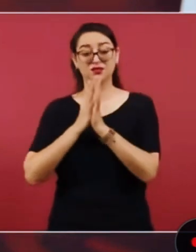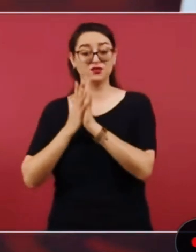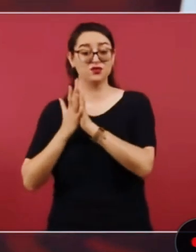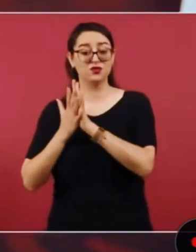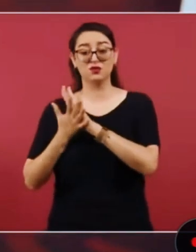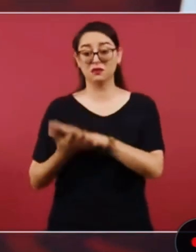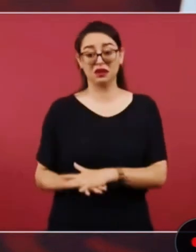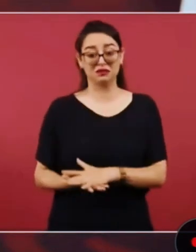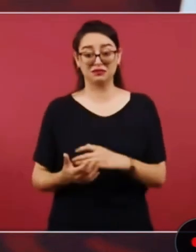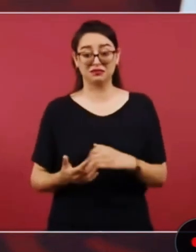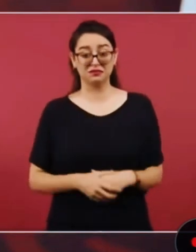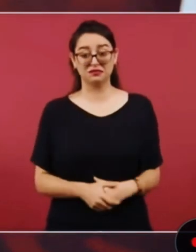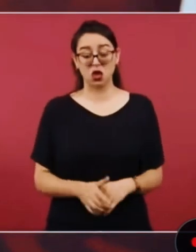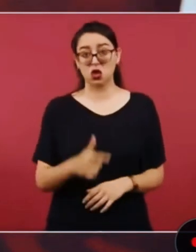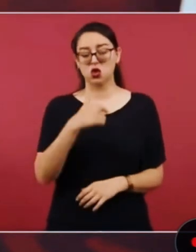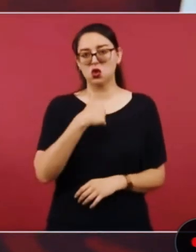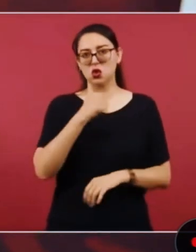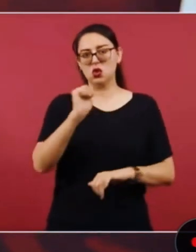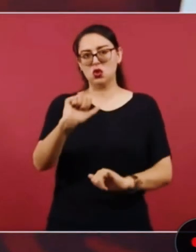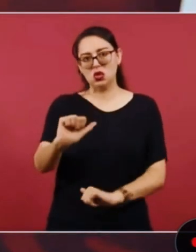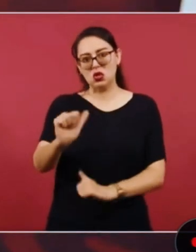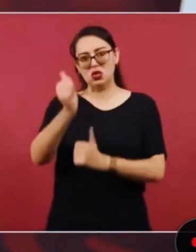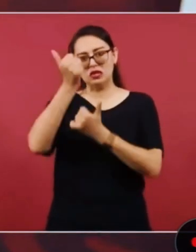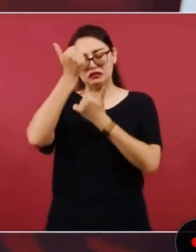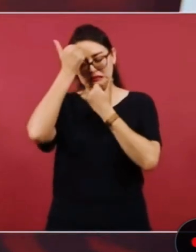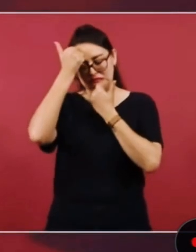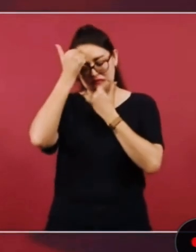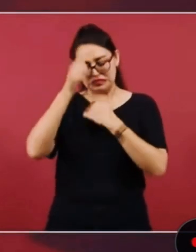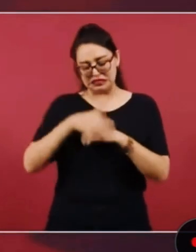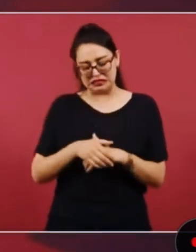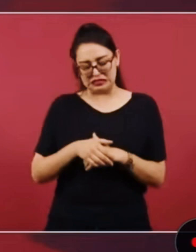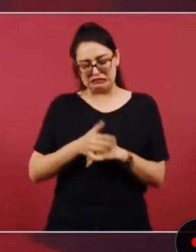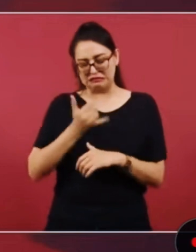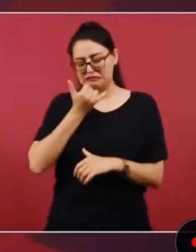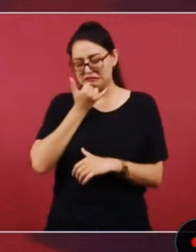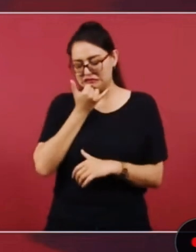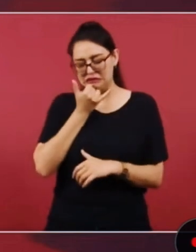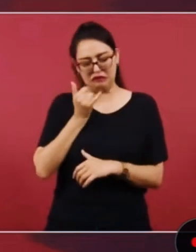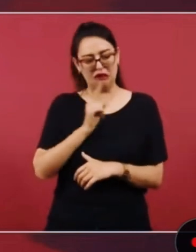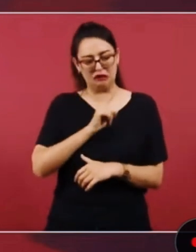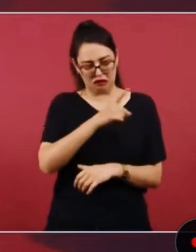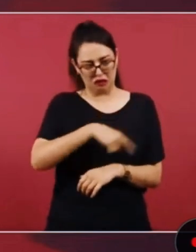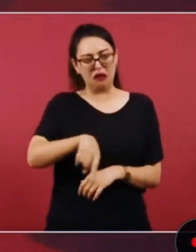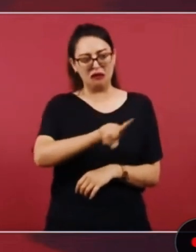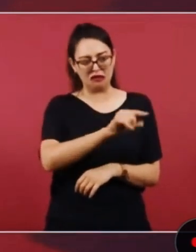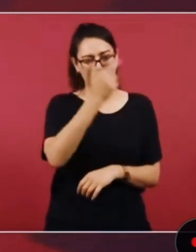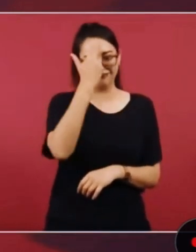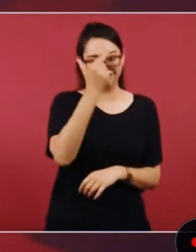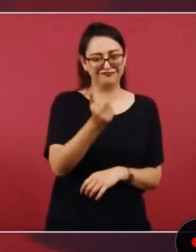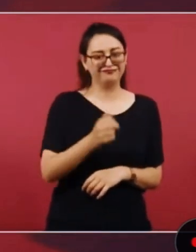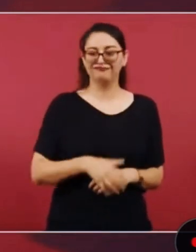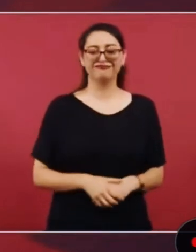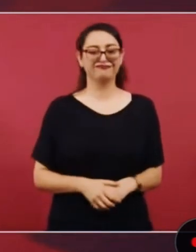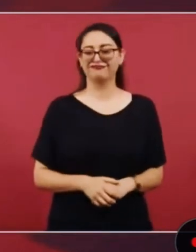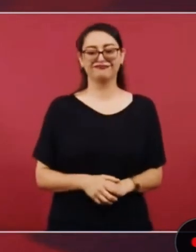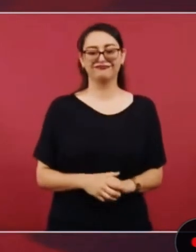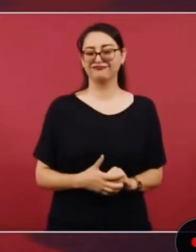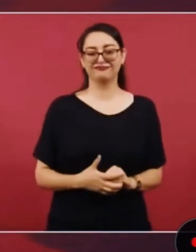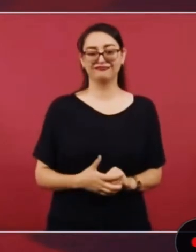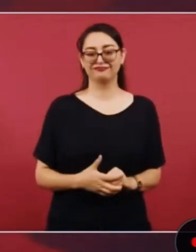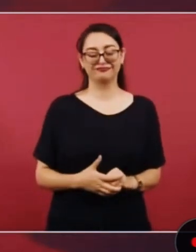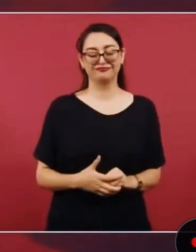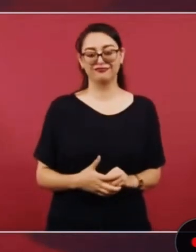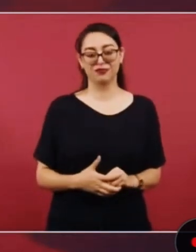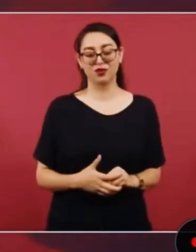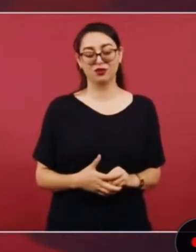no vamos a dar ni un paso atrás ni siquiera para tomar impulso se molestan que porque ahora vamos